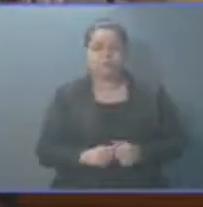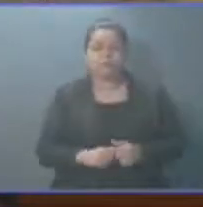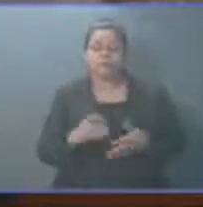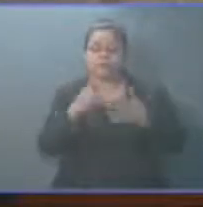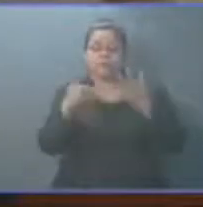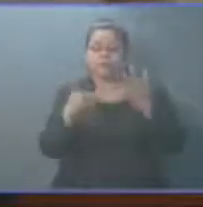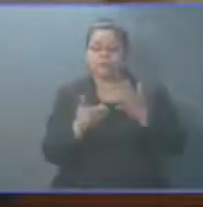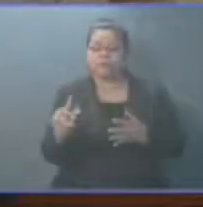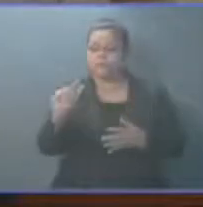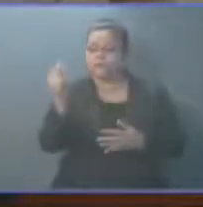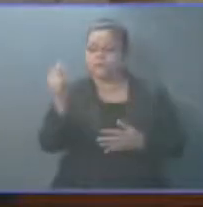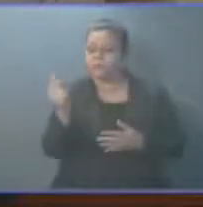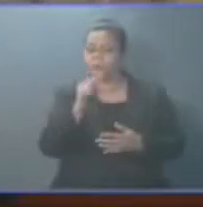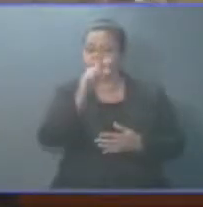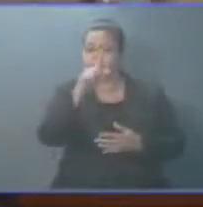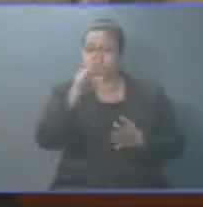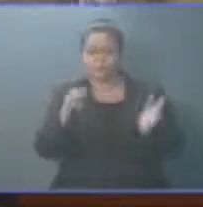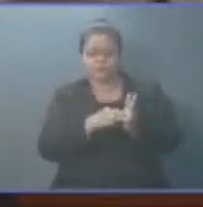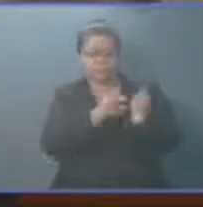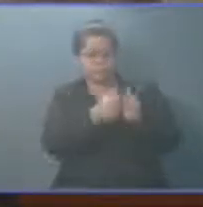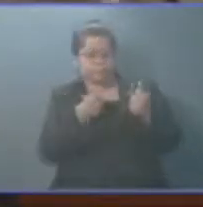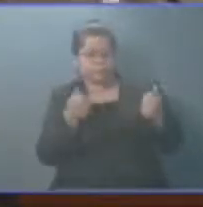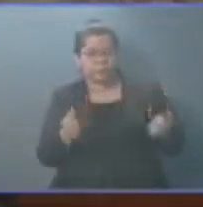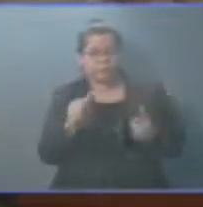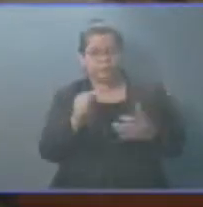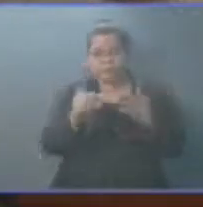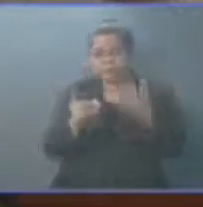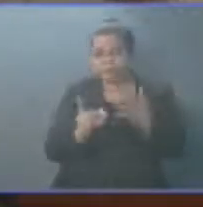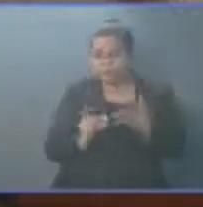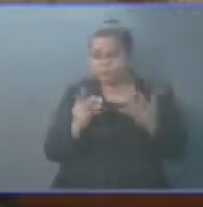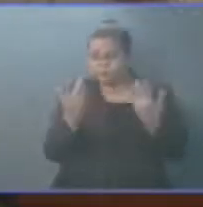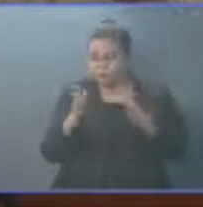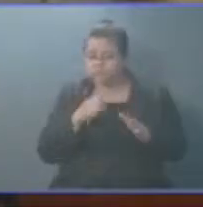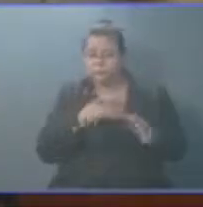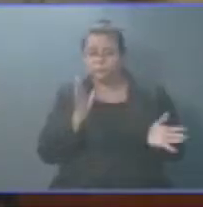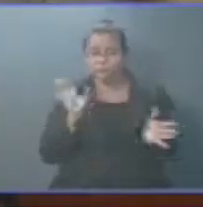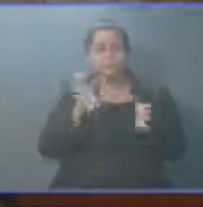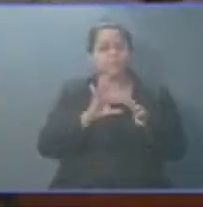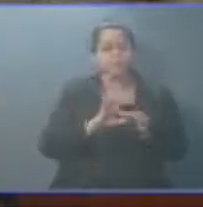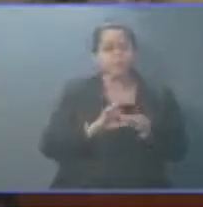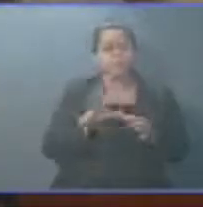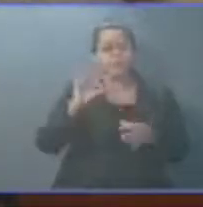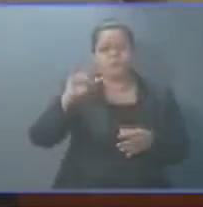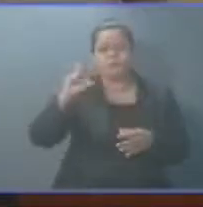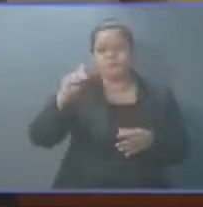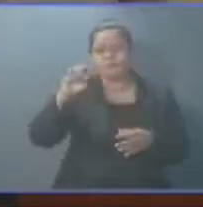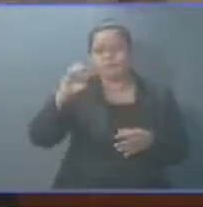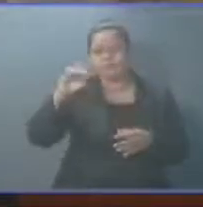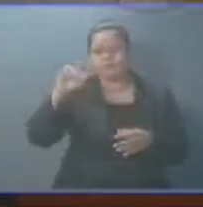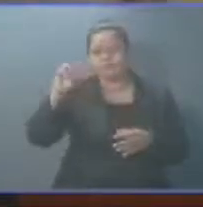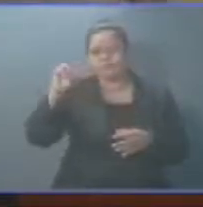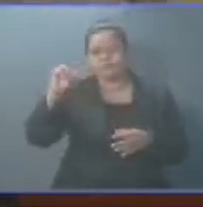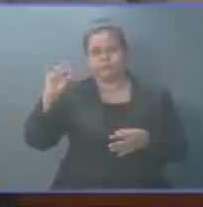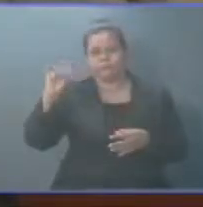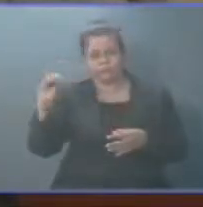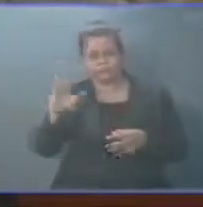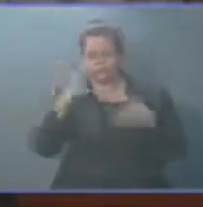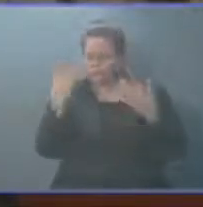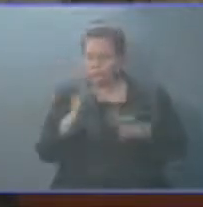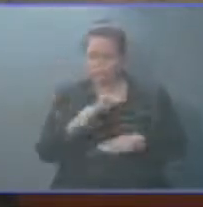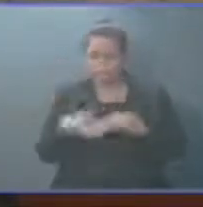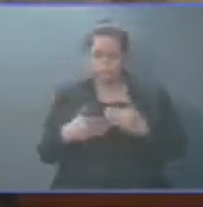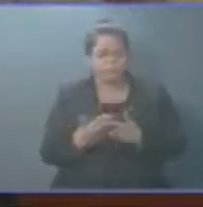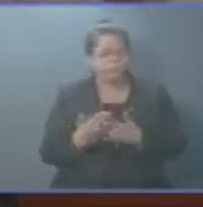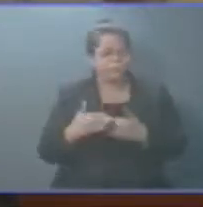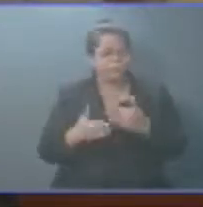el decreto de préstamo de mil millones, en el decreto que tiene que ver con el fideicomiso, y ahí tiene todos los procedimientos para poderle